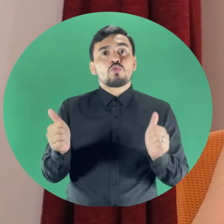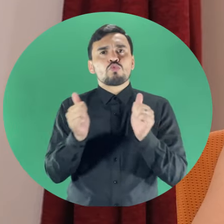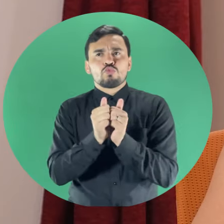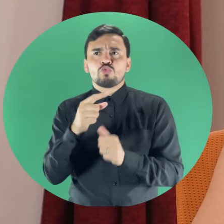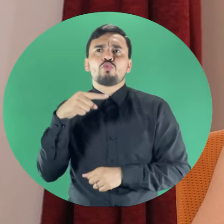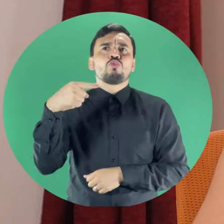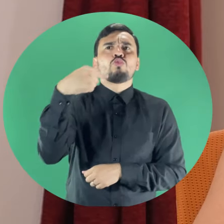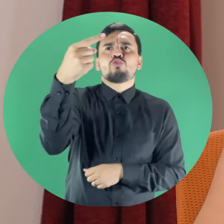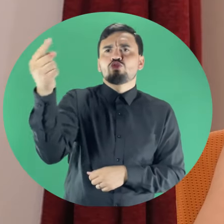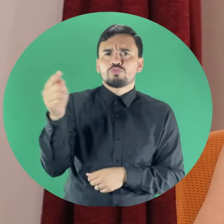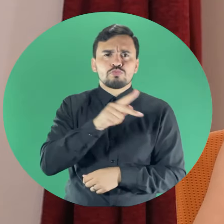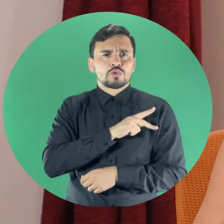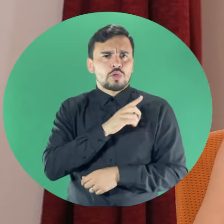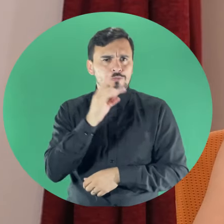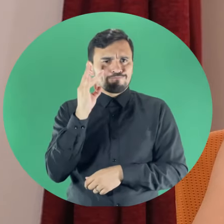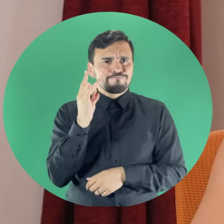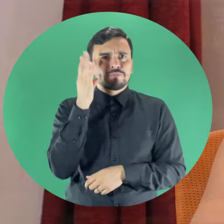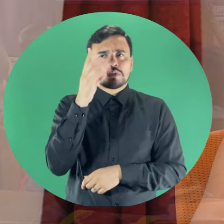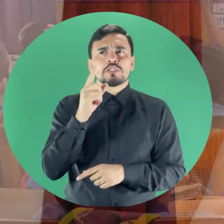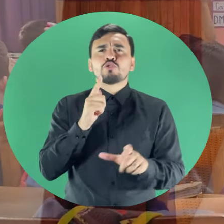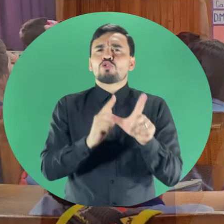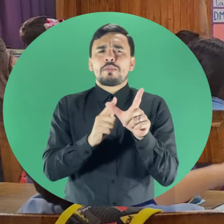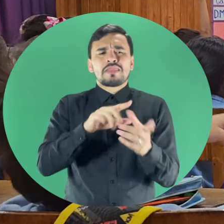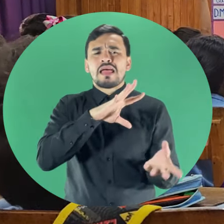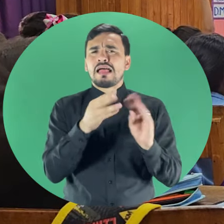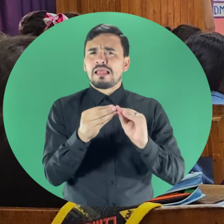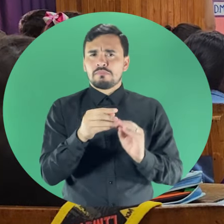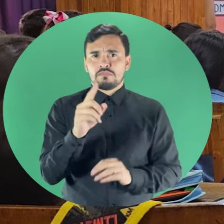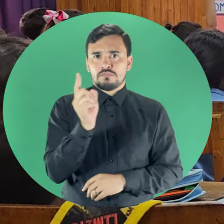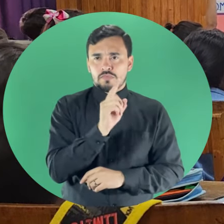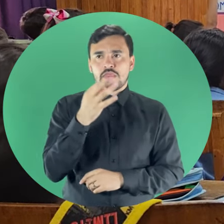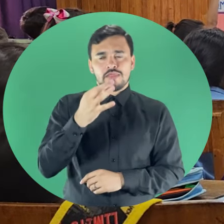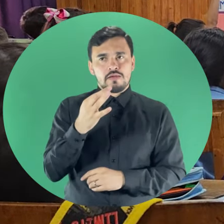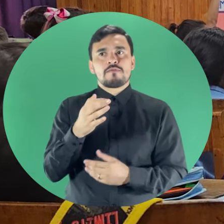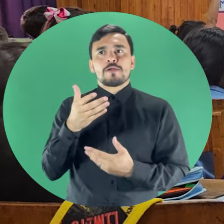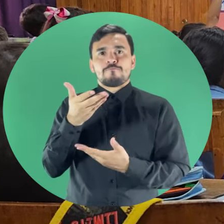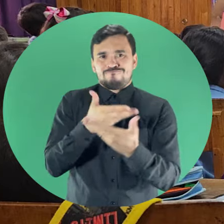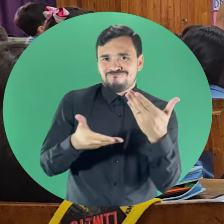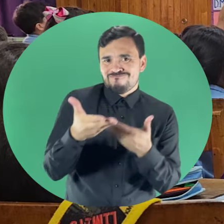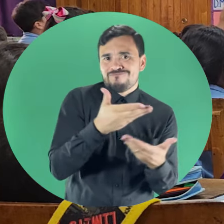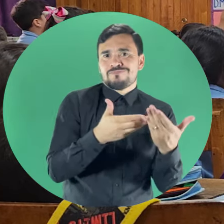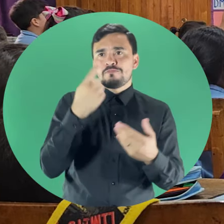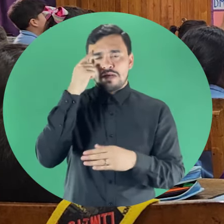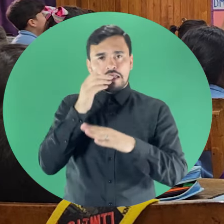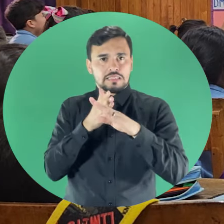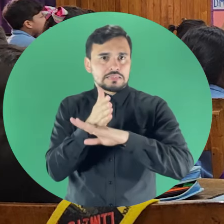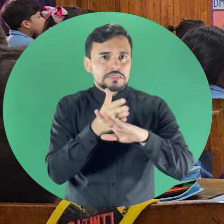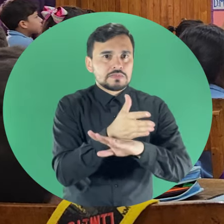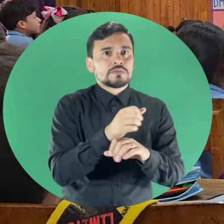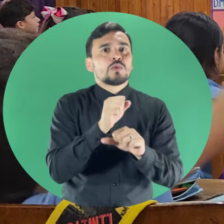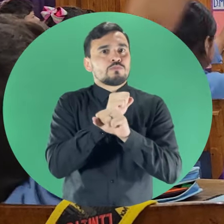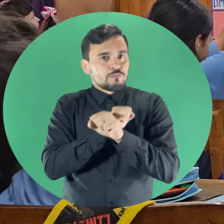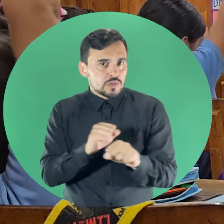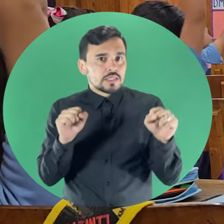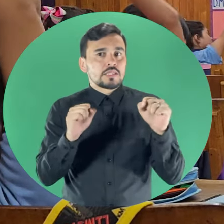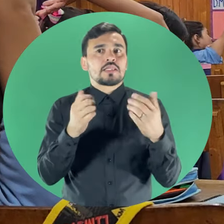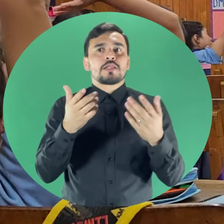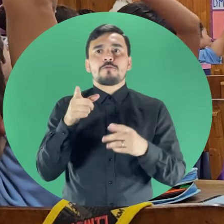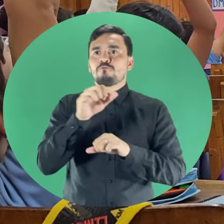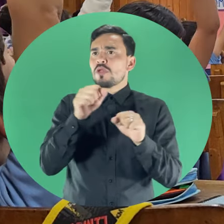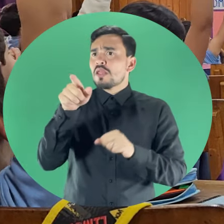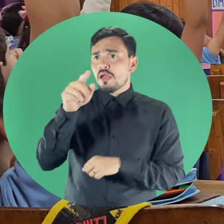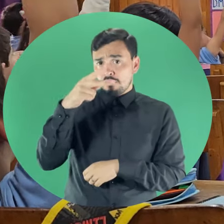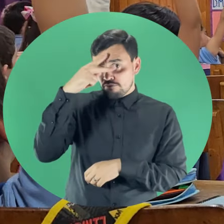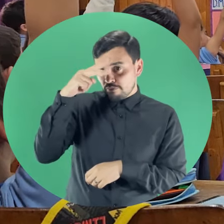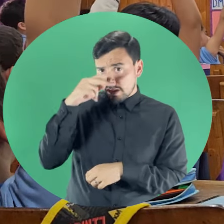colaboradores expertos, ya que no solo se trataba de convertir el contenido en un formato accesible, sino que también preservar su